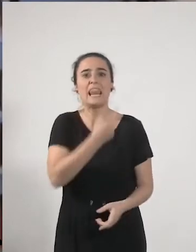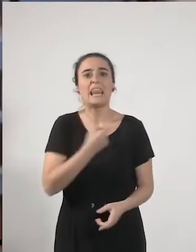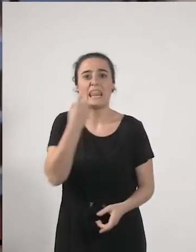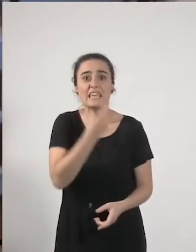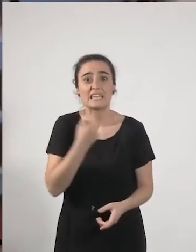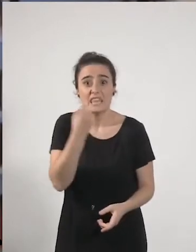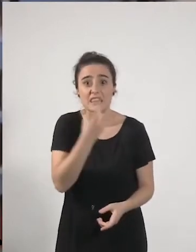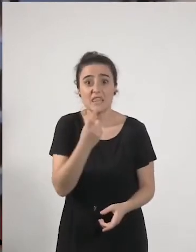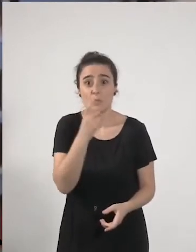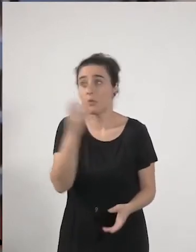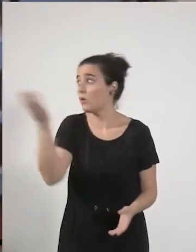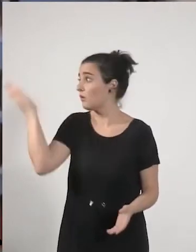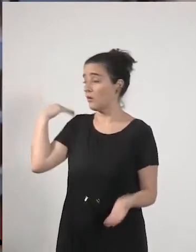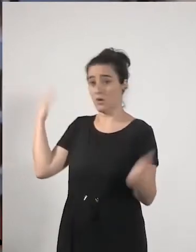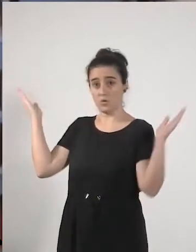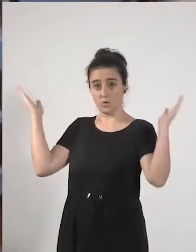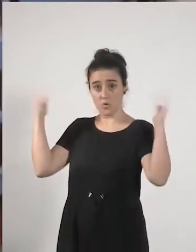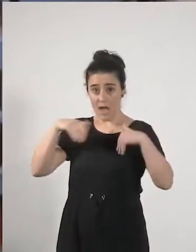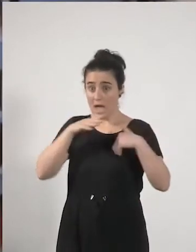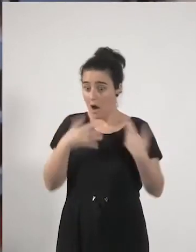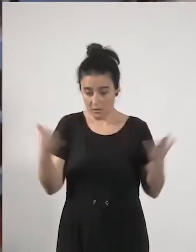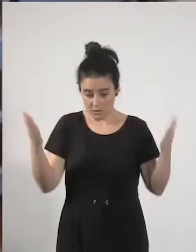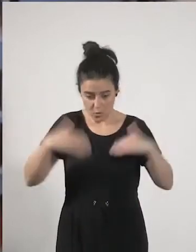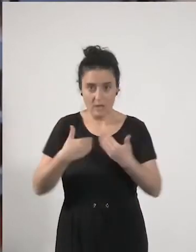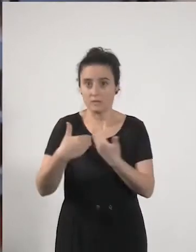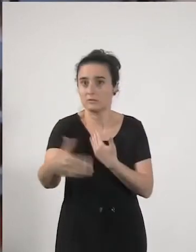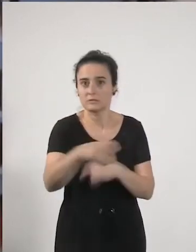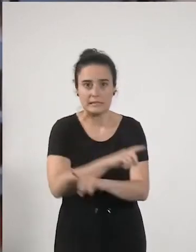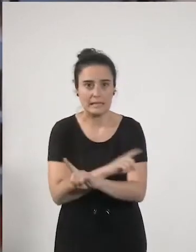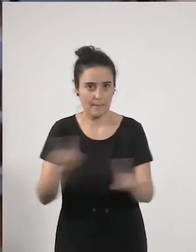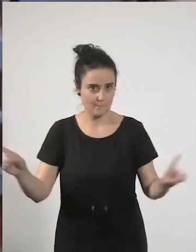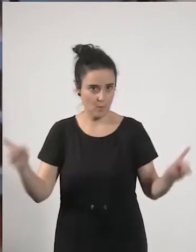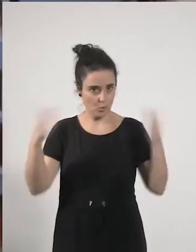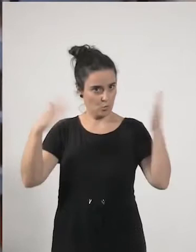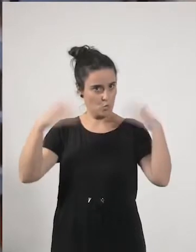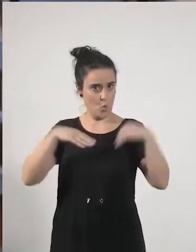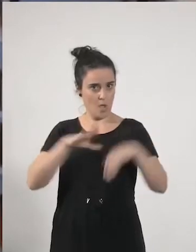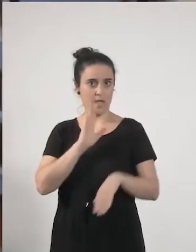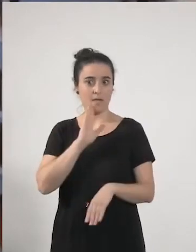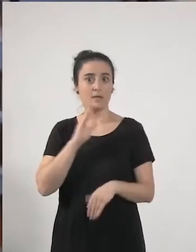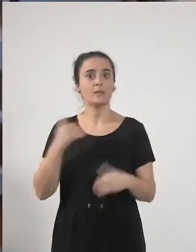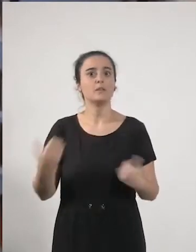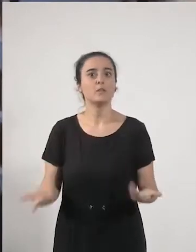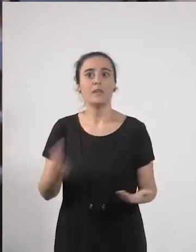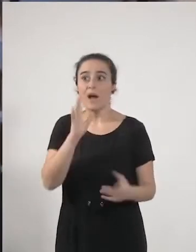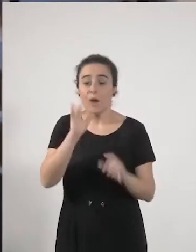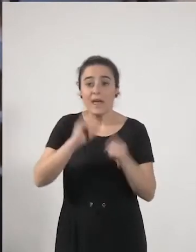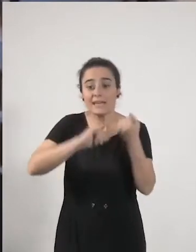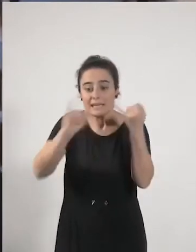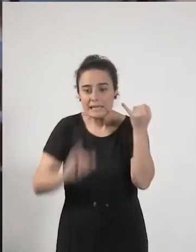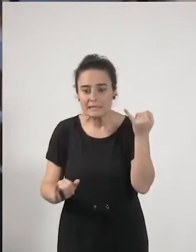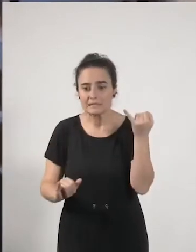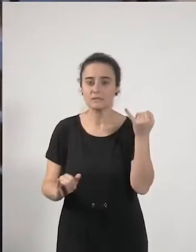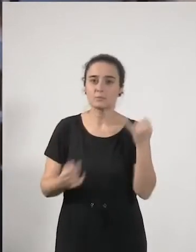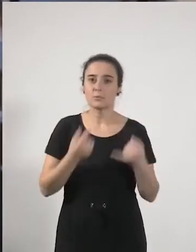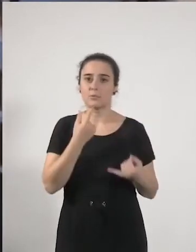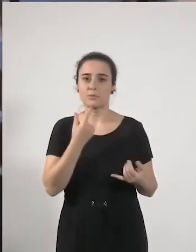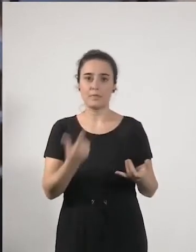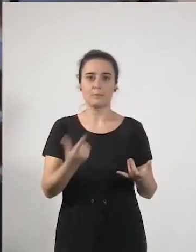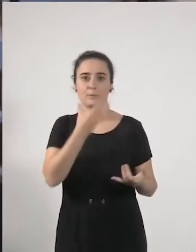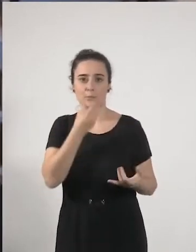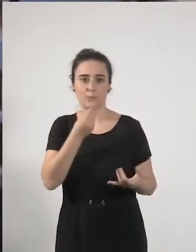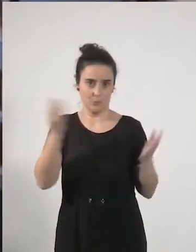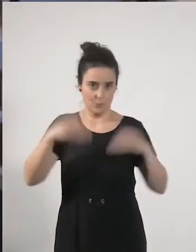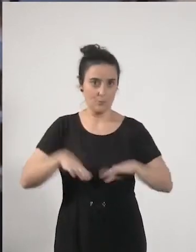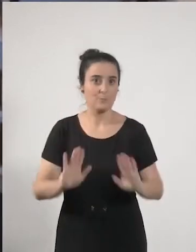existido, ni existe, ni existirá, ¿no? Y, entonces, esta crisis actual, pues, no queda muy bien decirlo, pero viene a dar